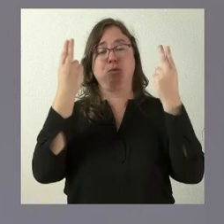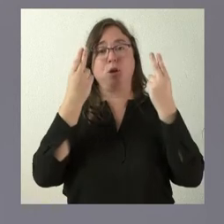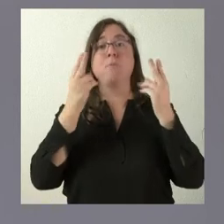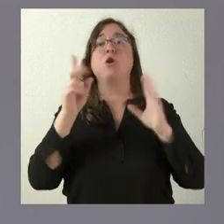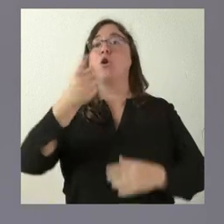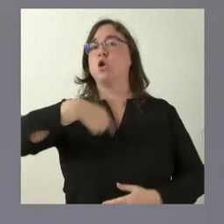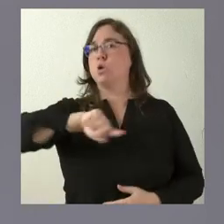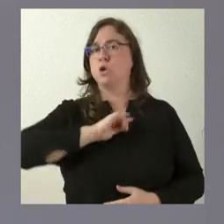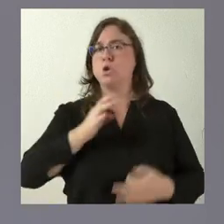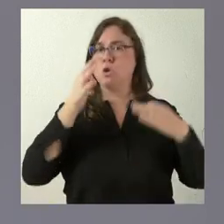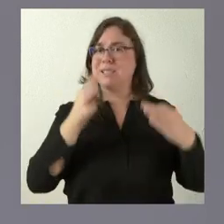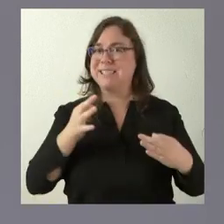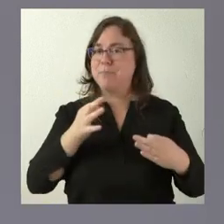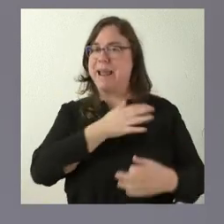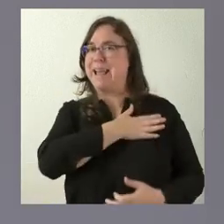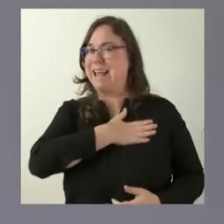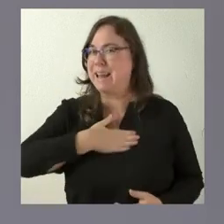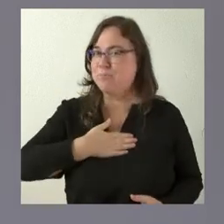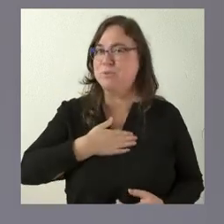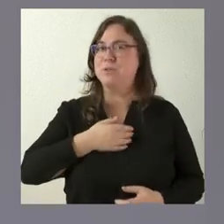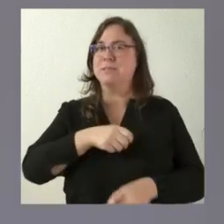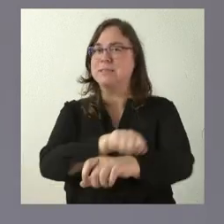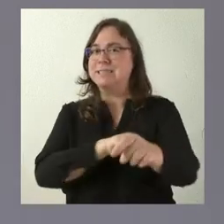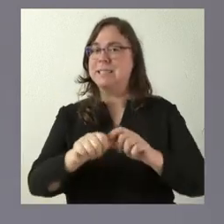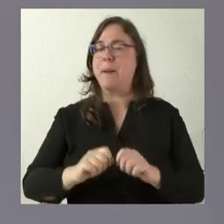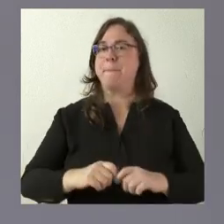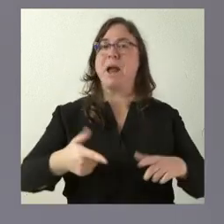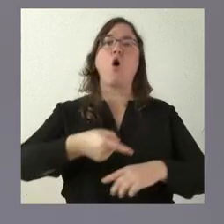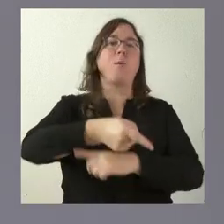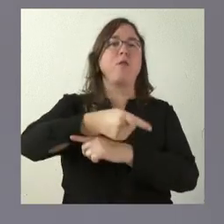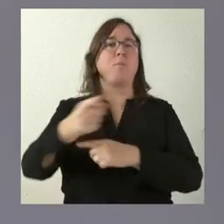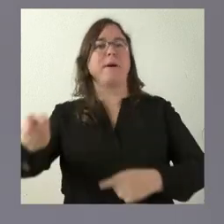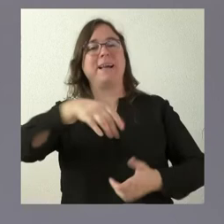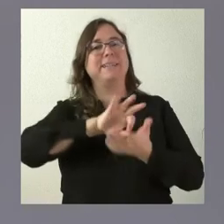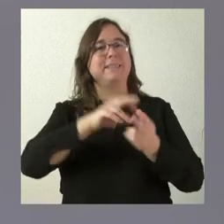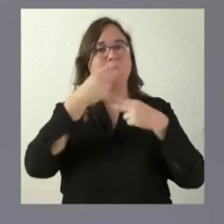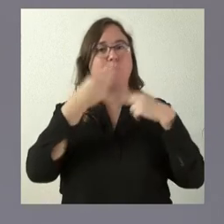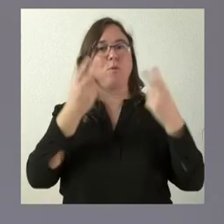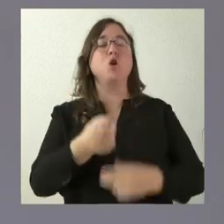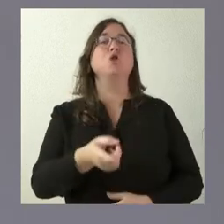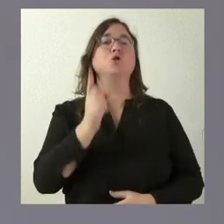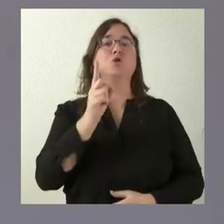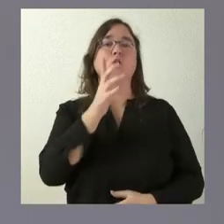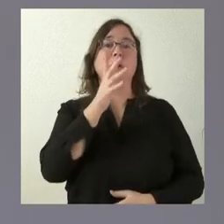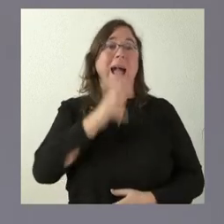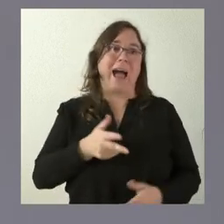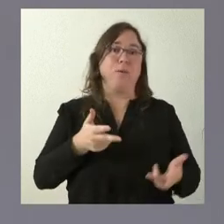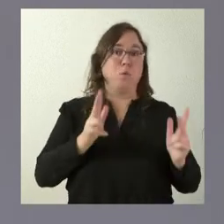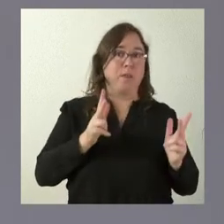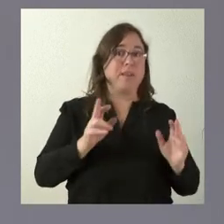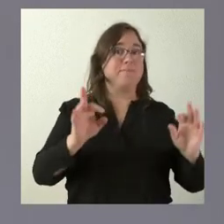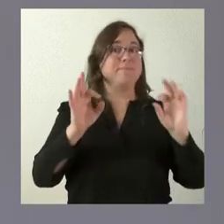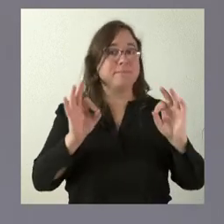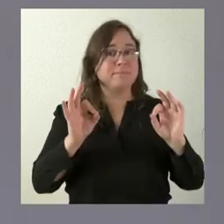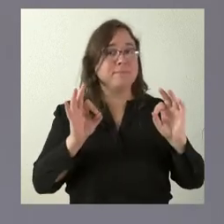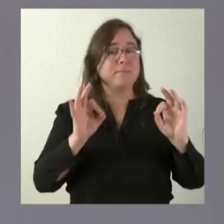siempre hemos peleado, hemos insistido, por extender estas obligaciones de servicio público más allá de las que hoy lo tienen autorizado y, muy específicamente,